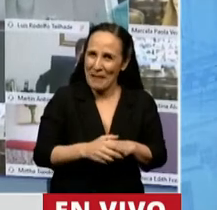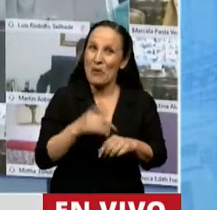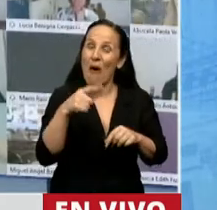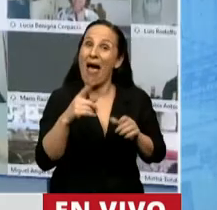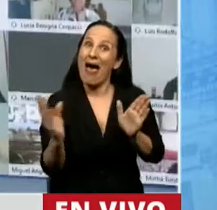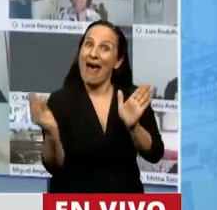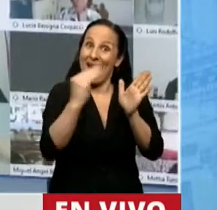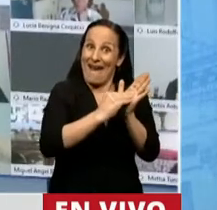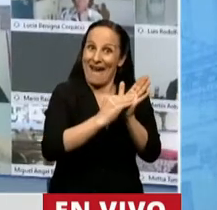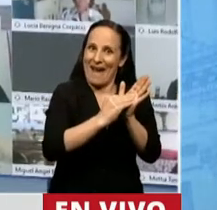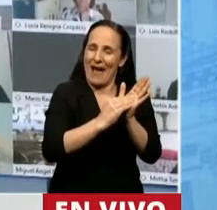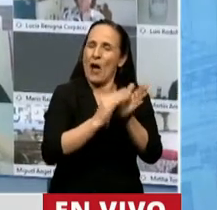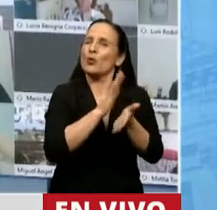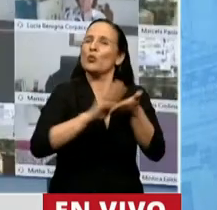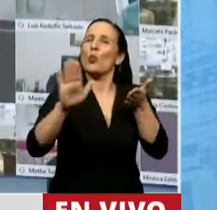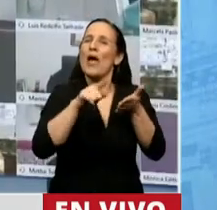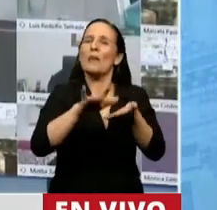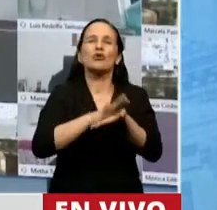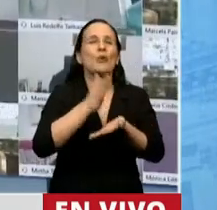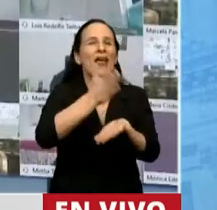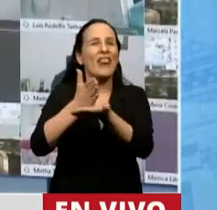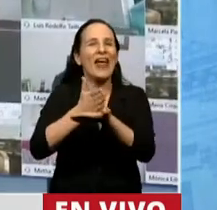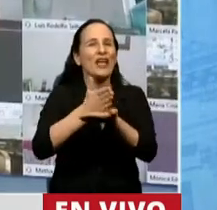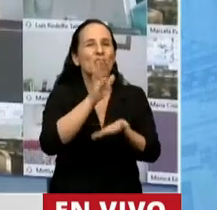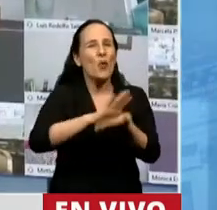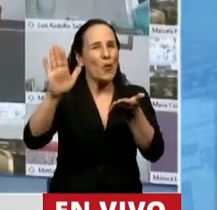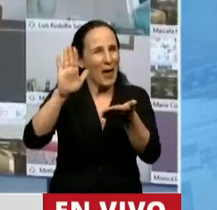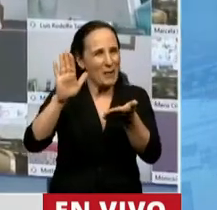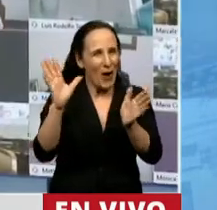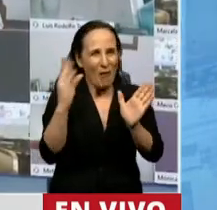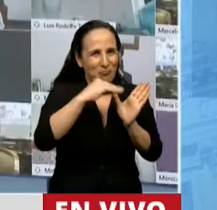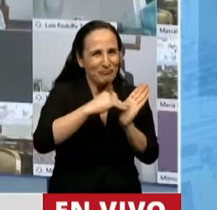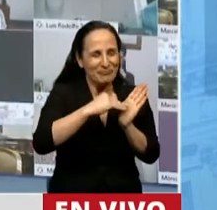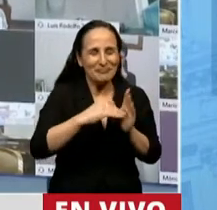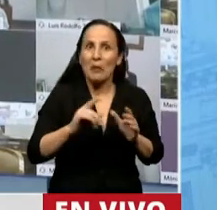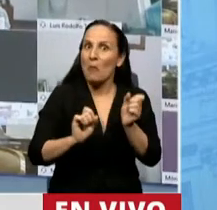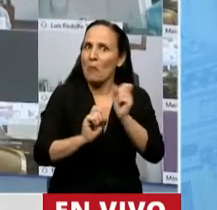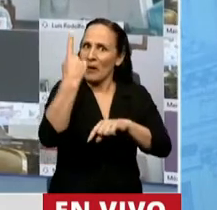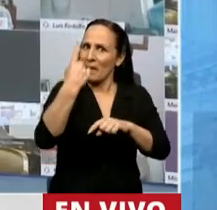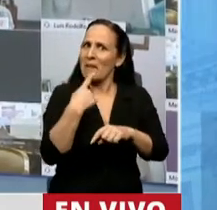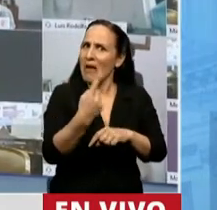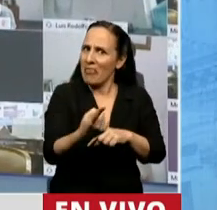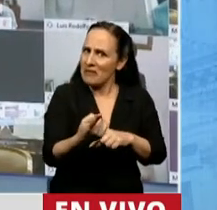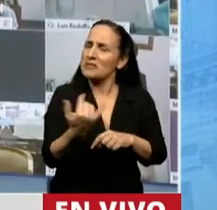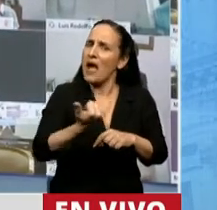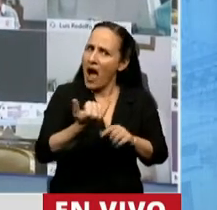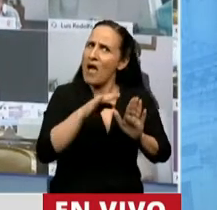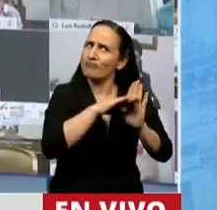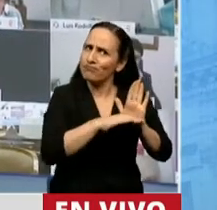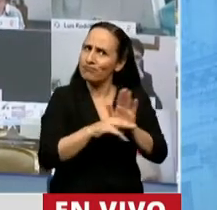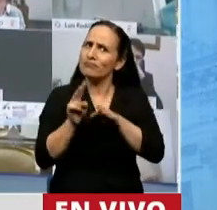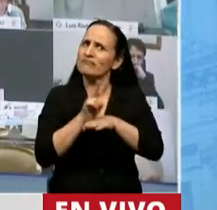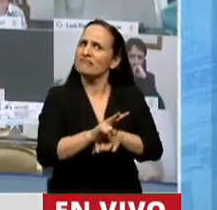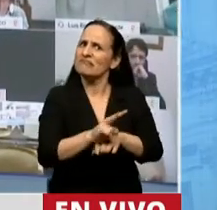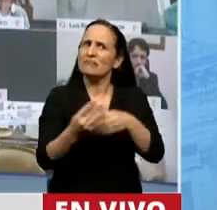incorpora este nuevo capítulo de los nuevos derechos que por primera vez establece un sistema protectorio de equilibrio